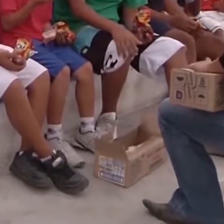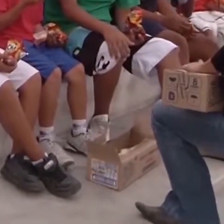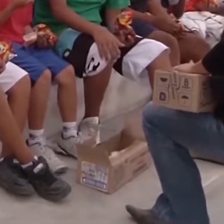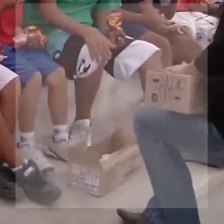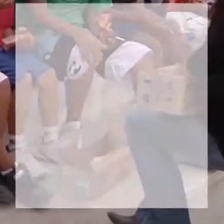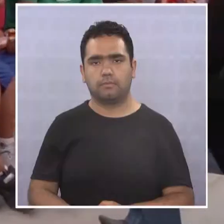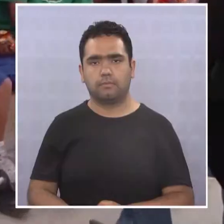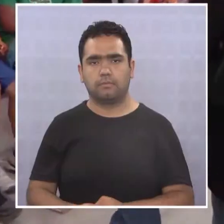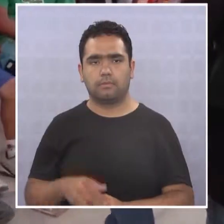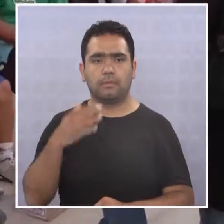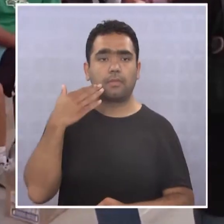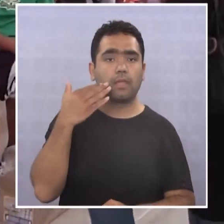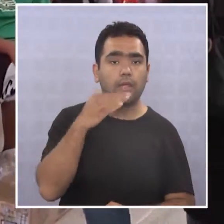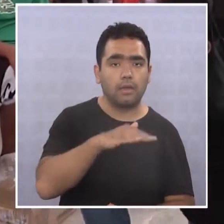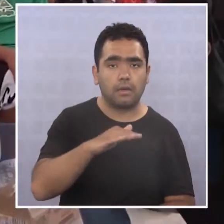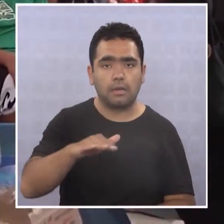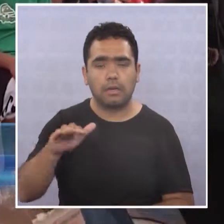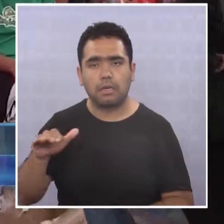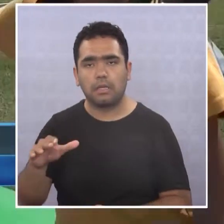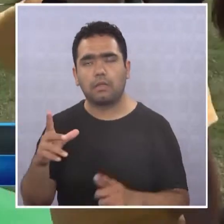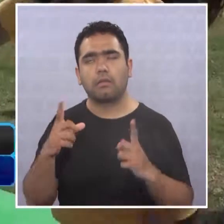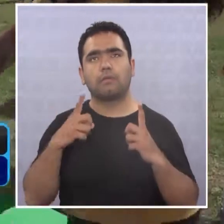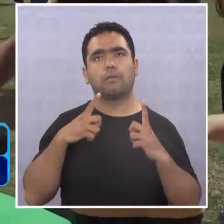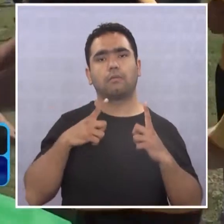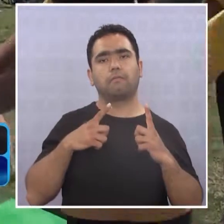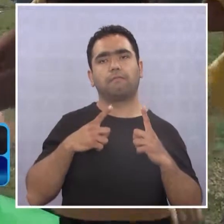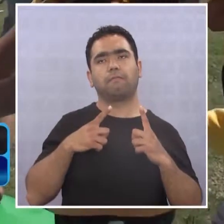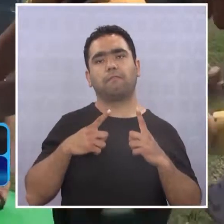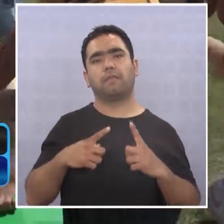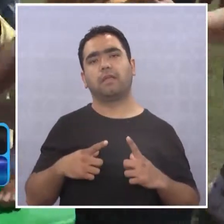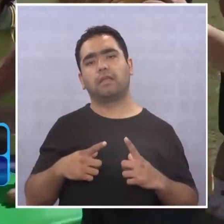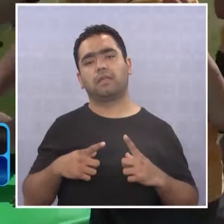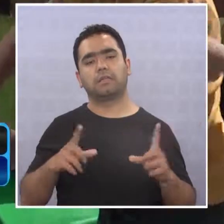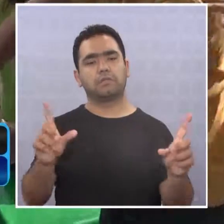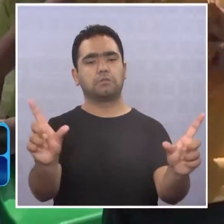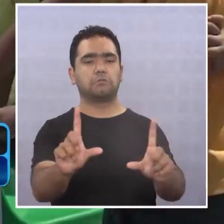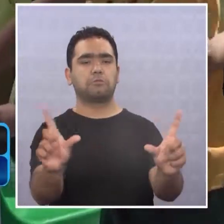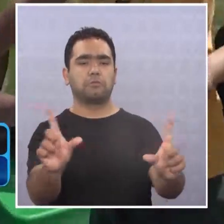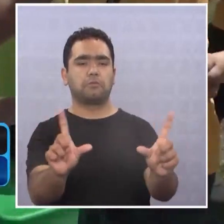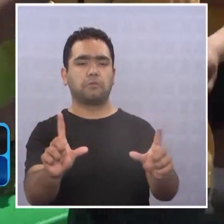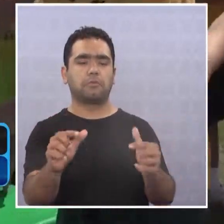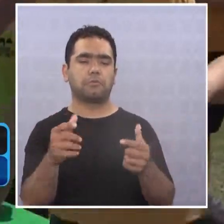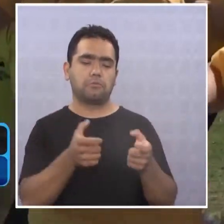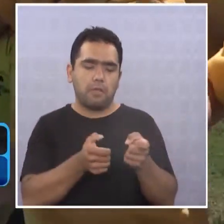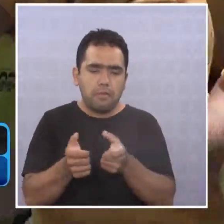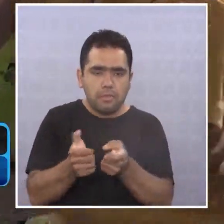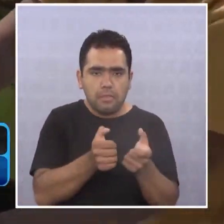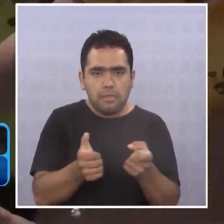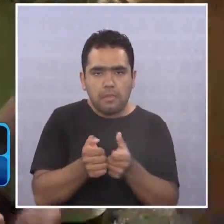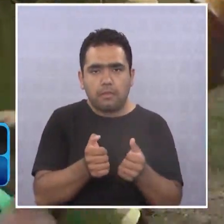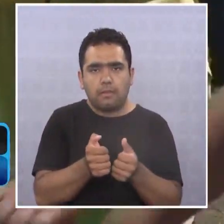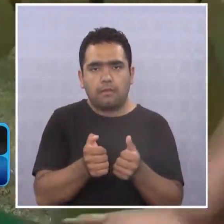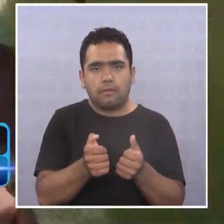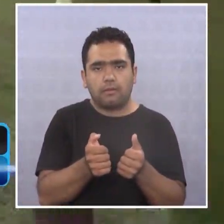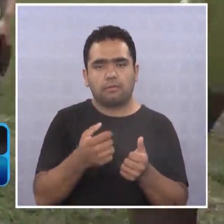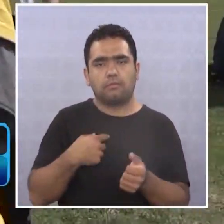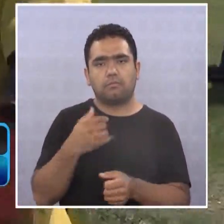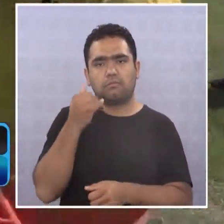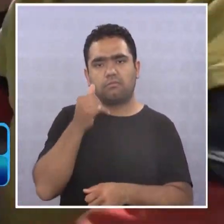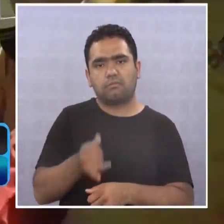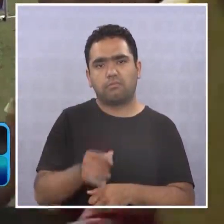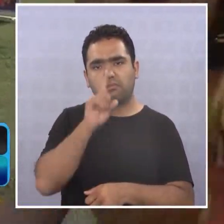Que los niños no se instalen todas las vacaciones de invierno ante el televisor o un videojuego es cada vez más difícil para los padres,